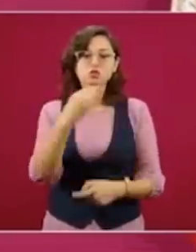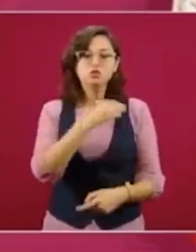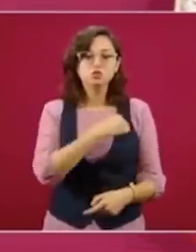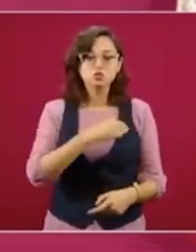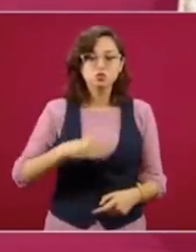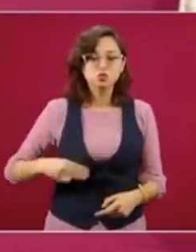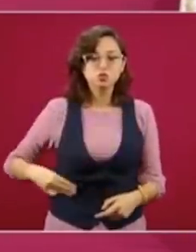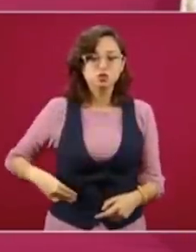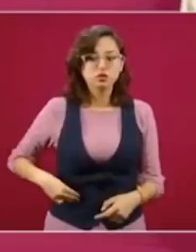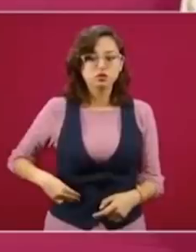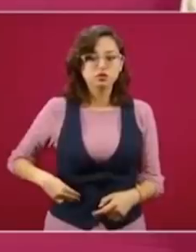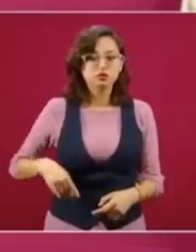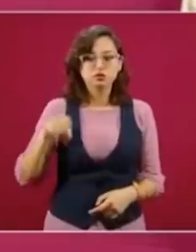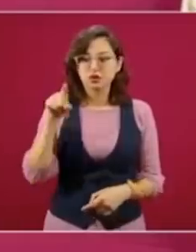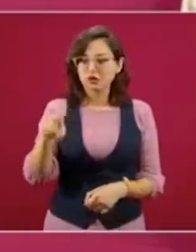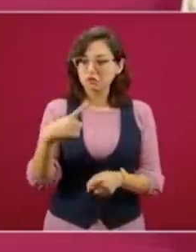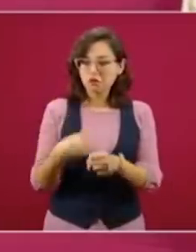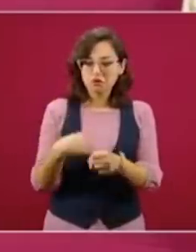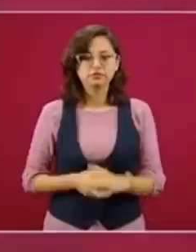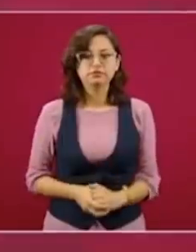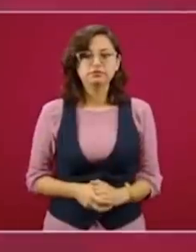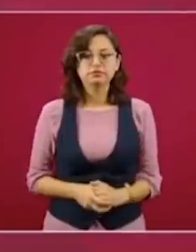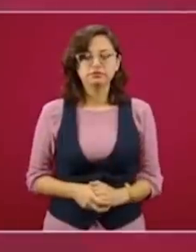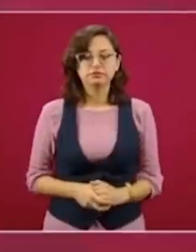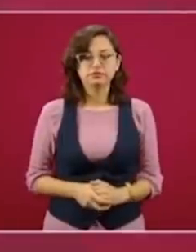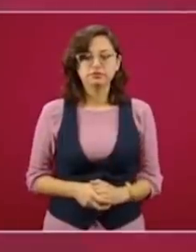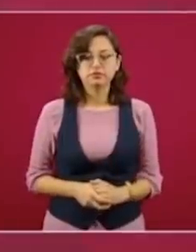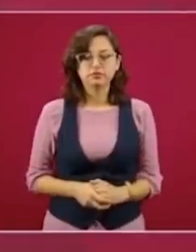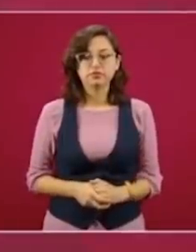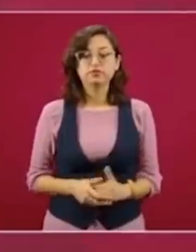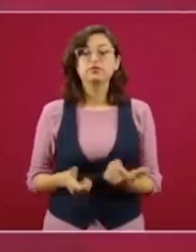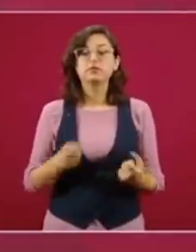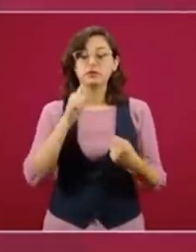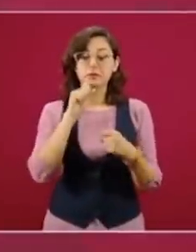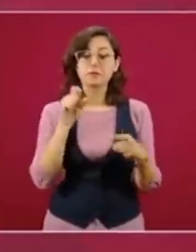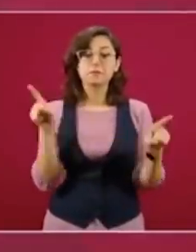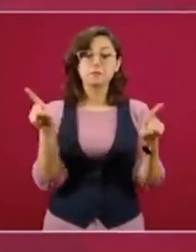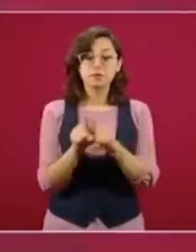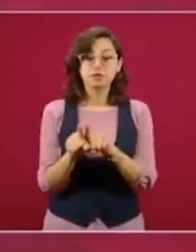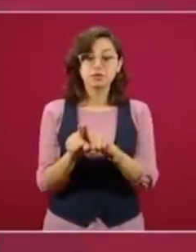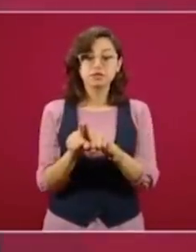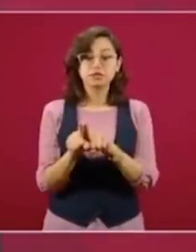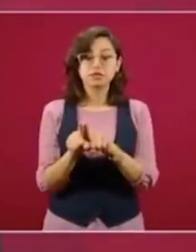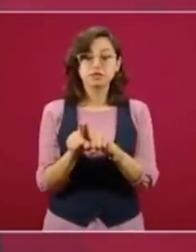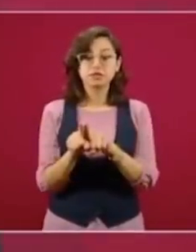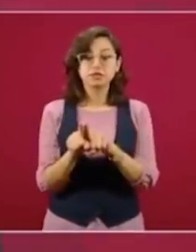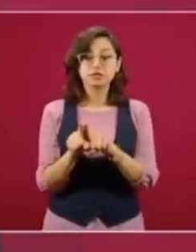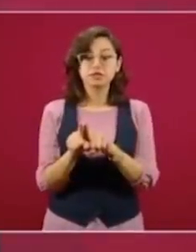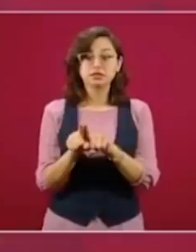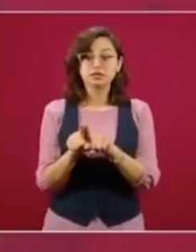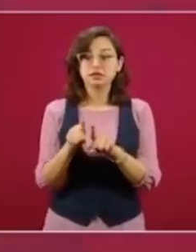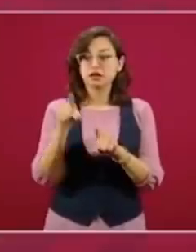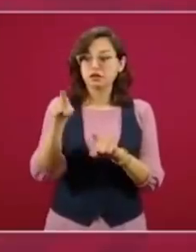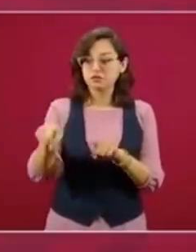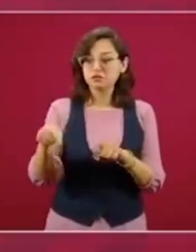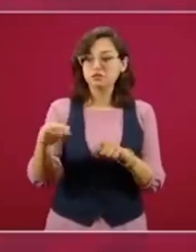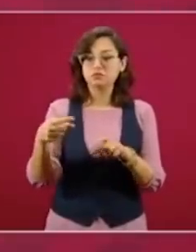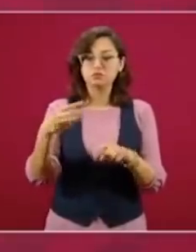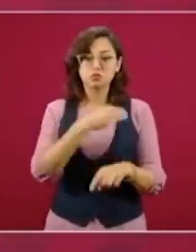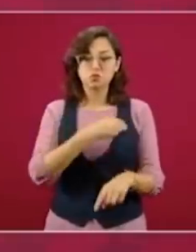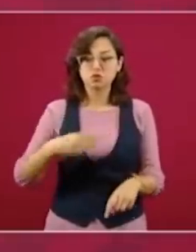no hay casos y donde también no tienen vecindad